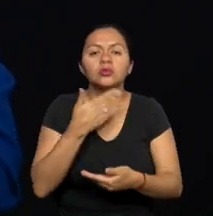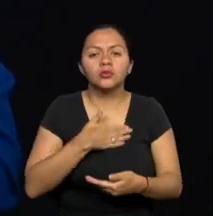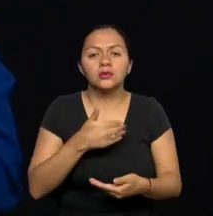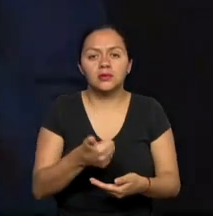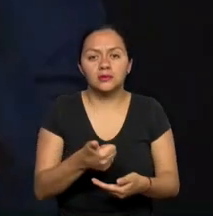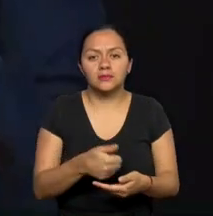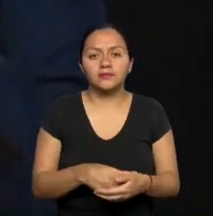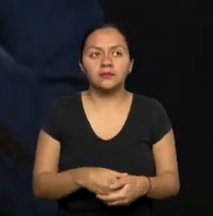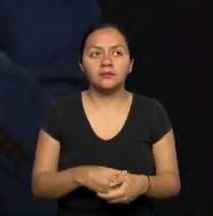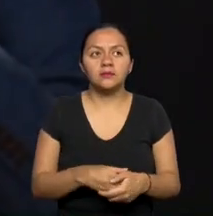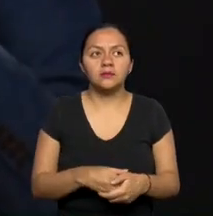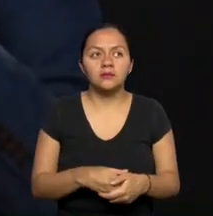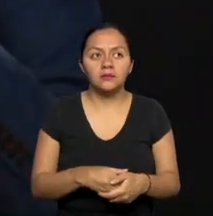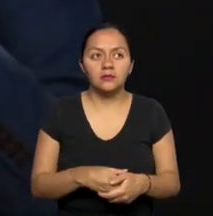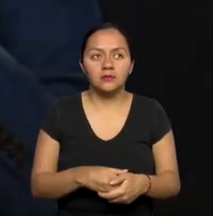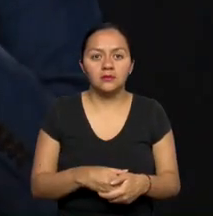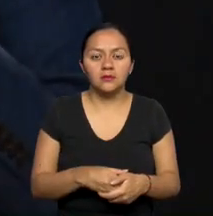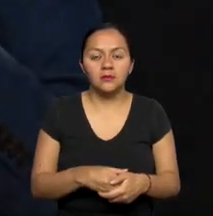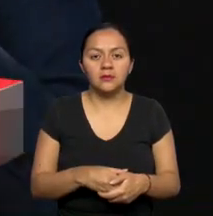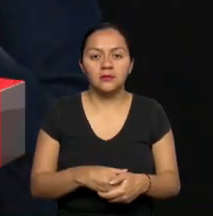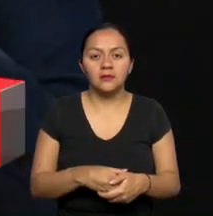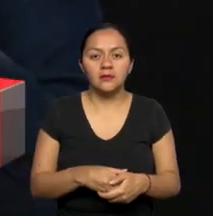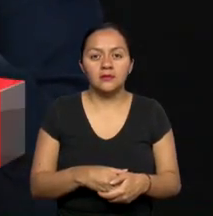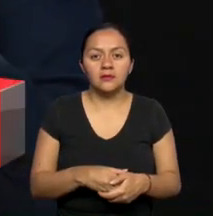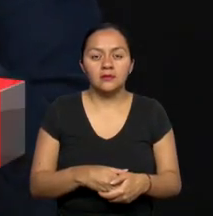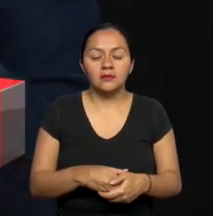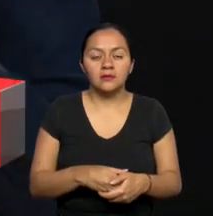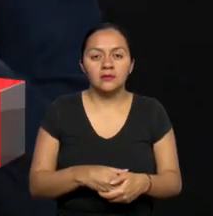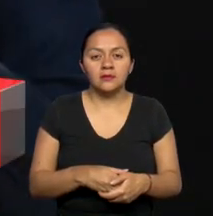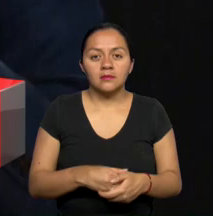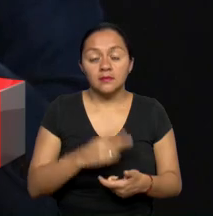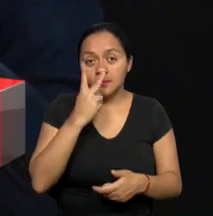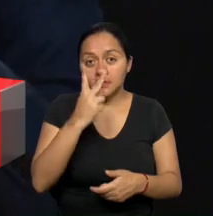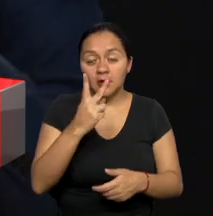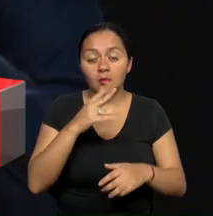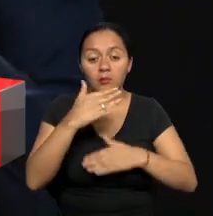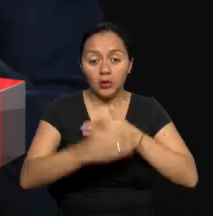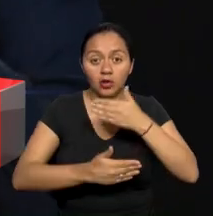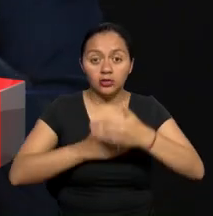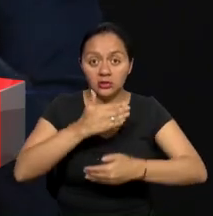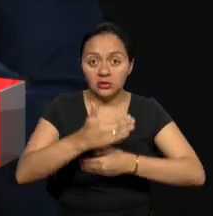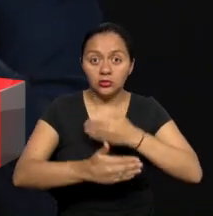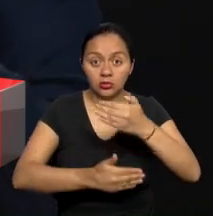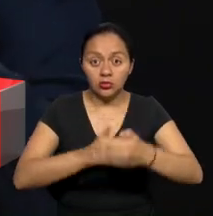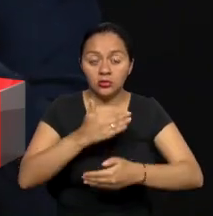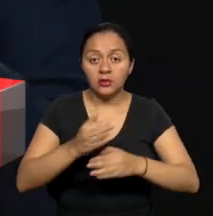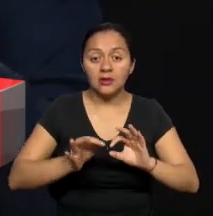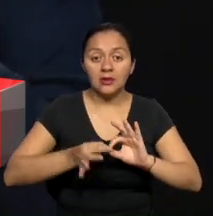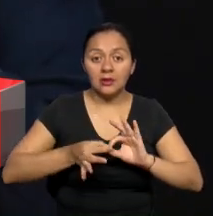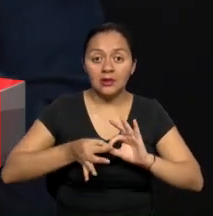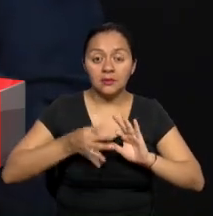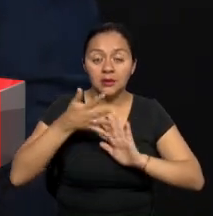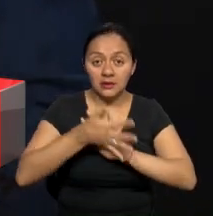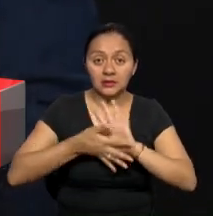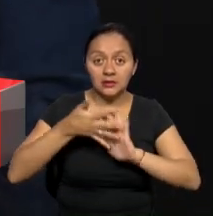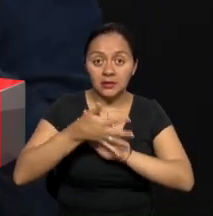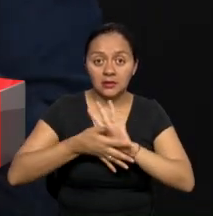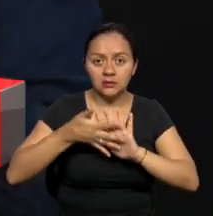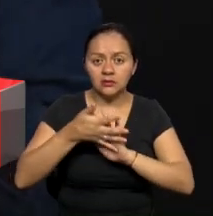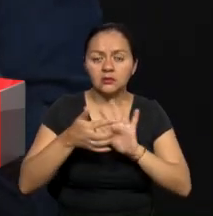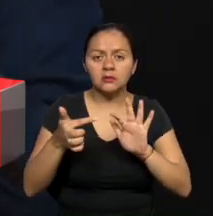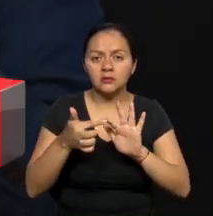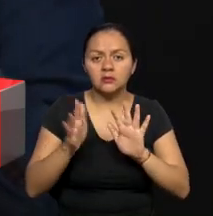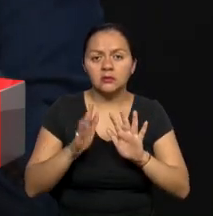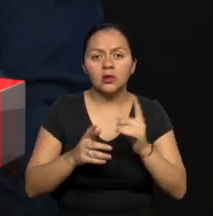Claro, mira, este proceso y el tema de certificación de los intérpretes por lengua de señas es